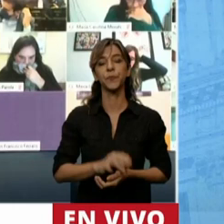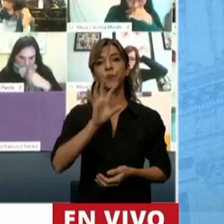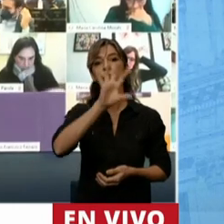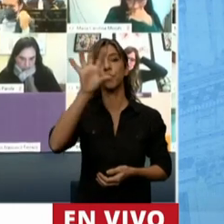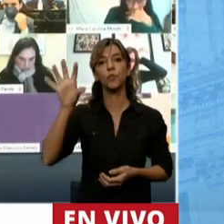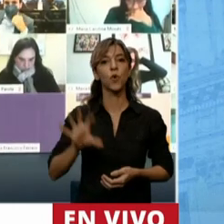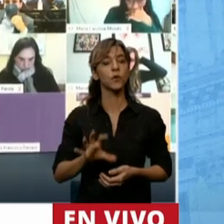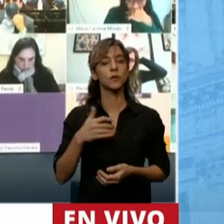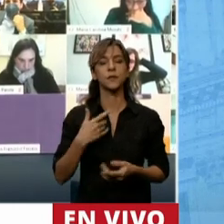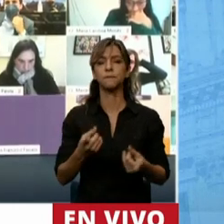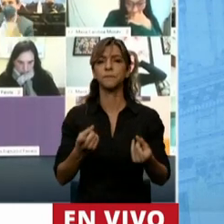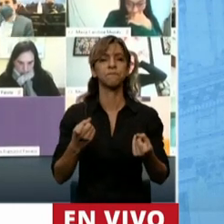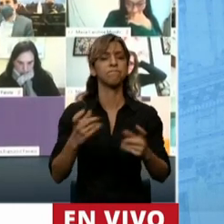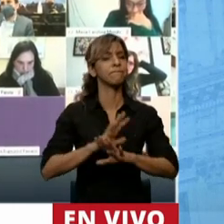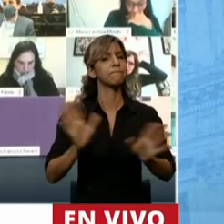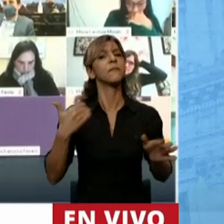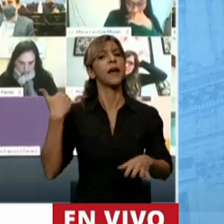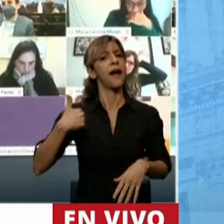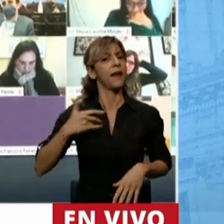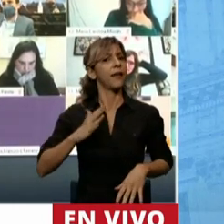necesitan de la ayuda del gobierno nacional